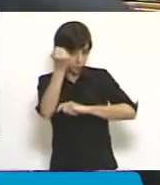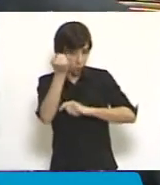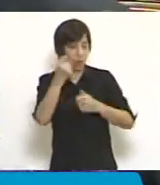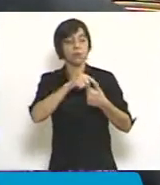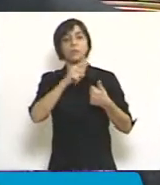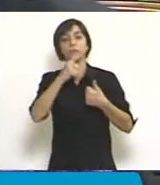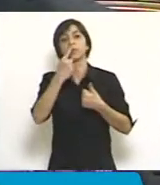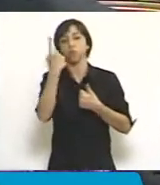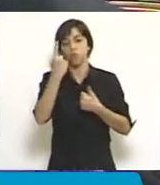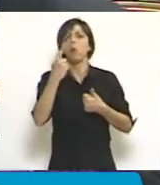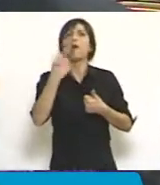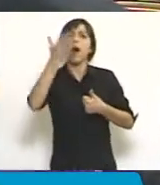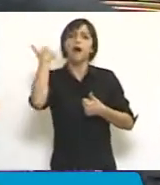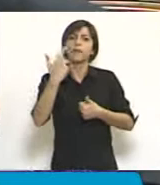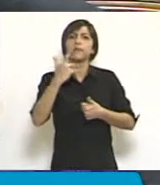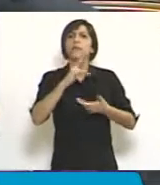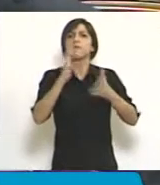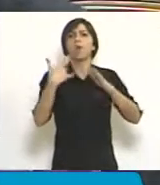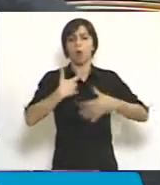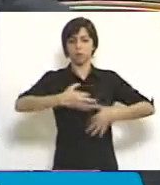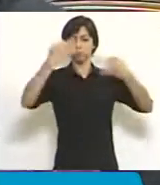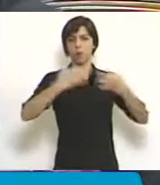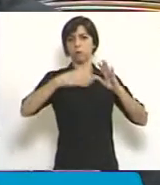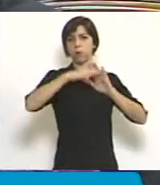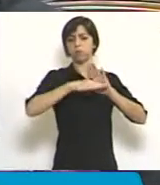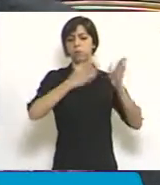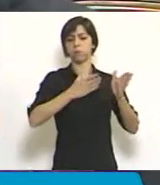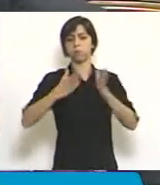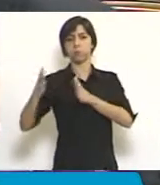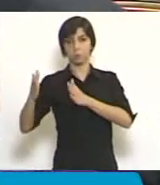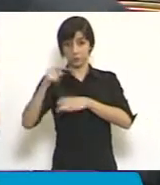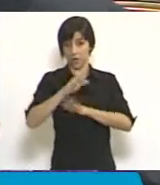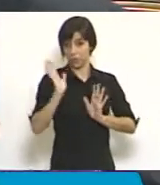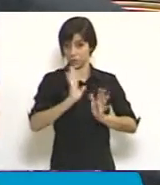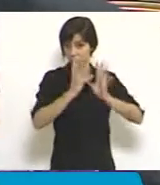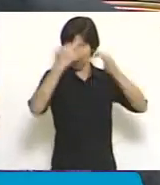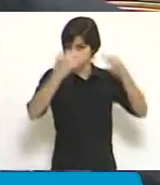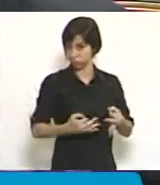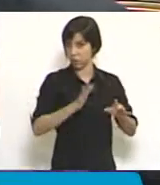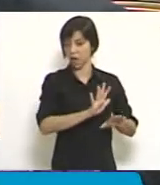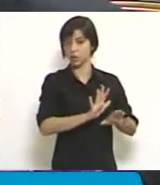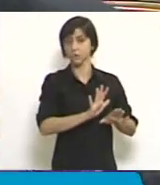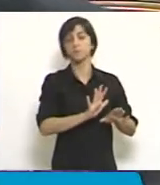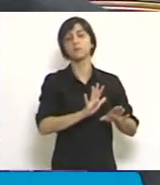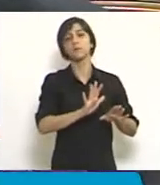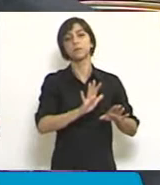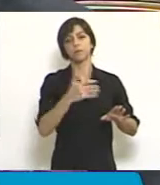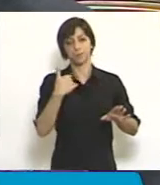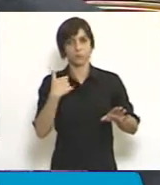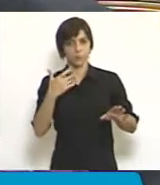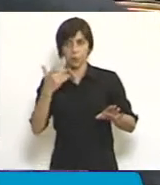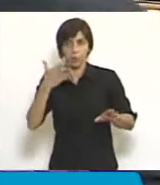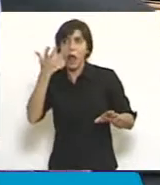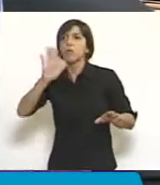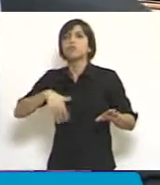del formalismo a un esquema de gestión de los conflictos, y estoy citando los fundamentos de los proyectos